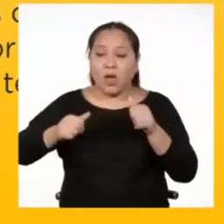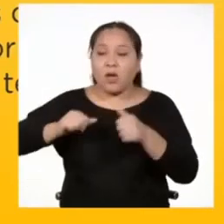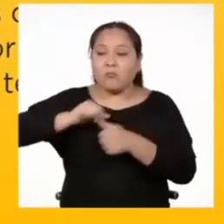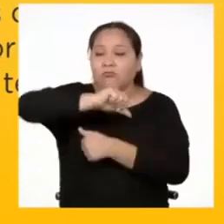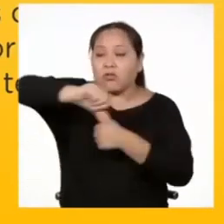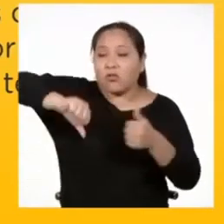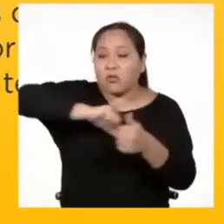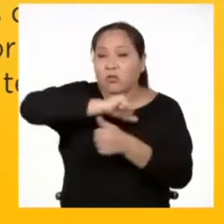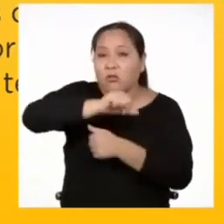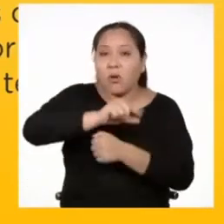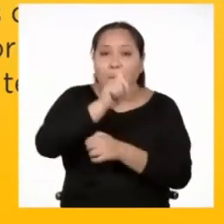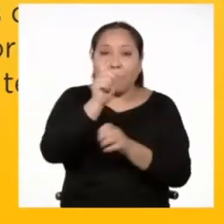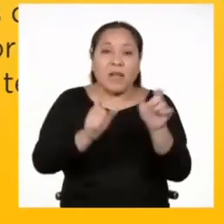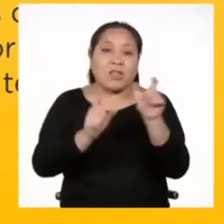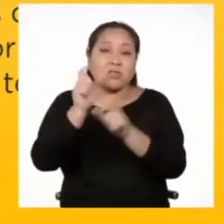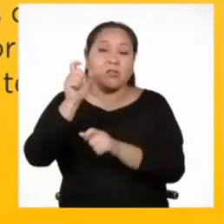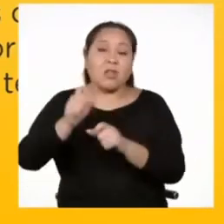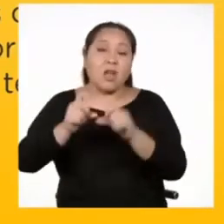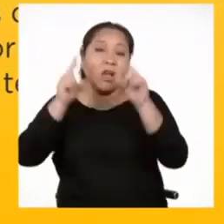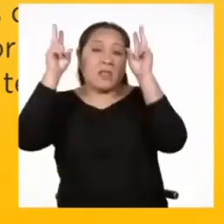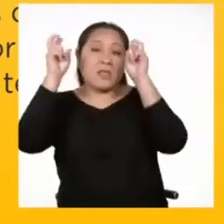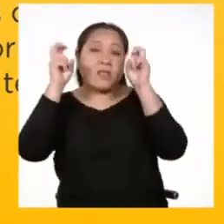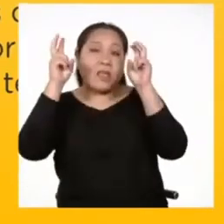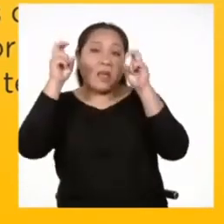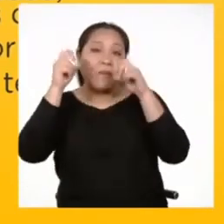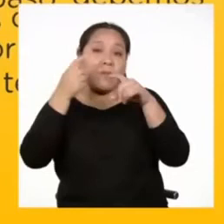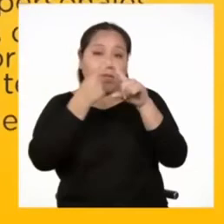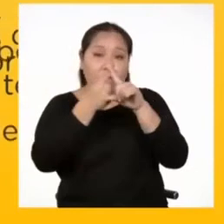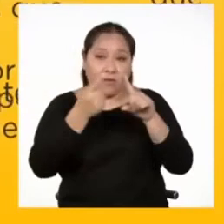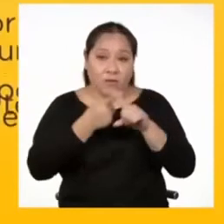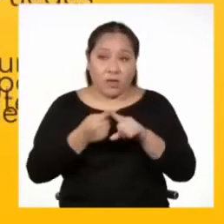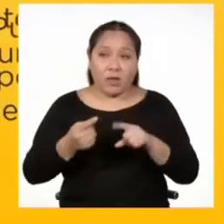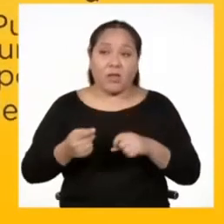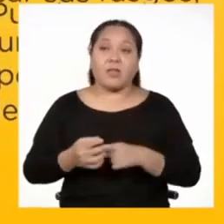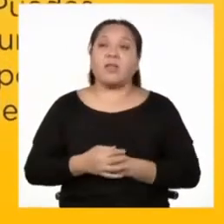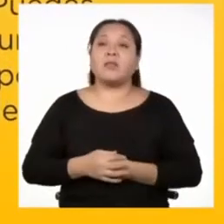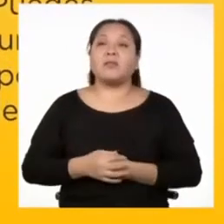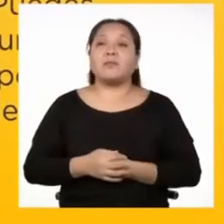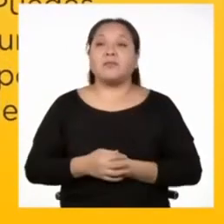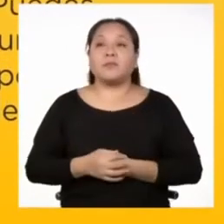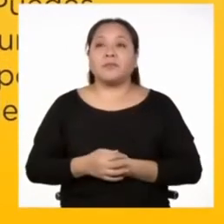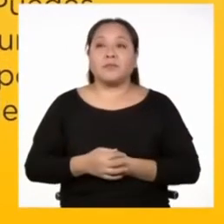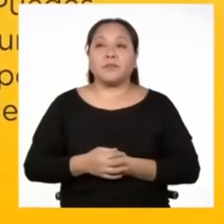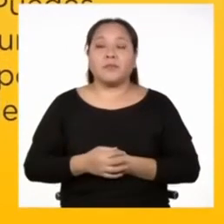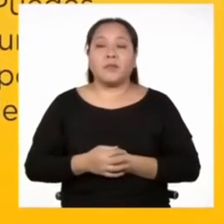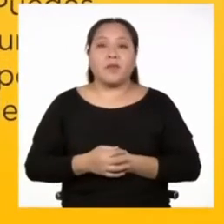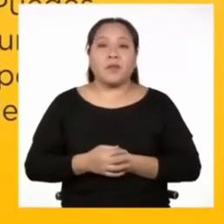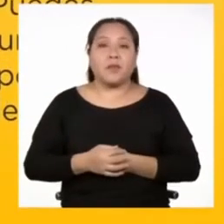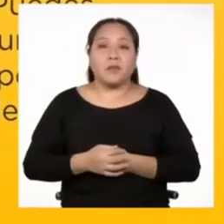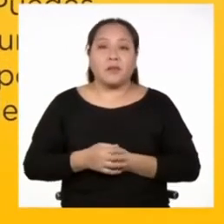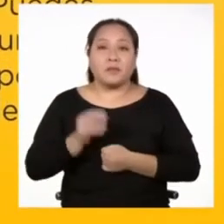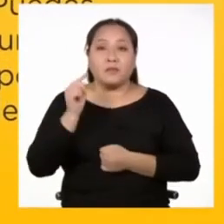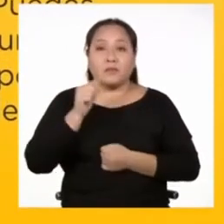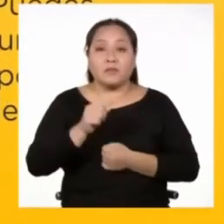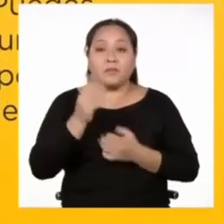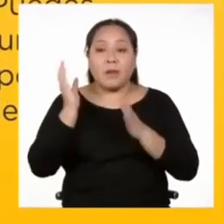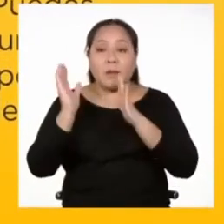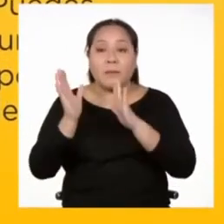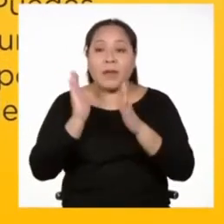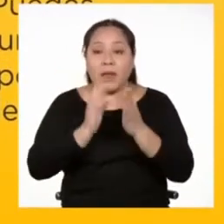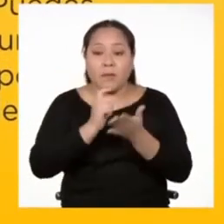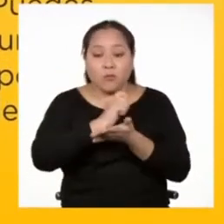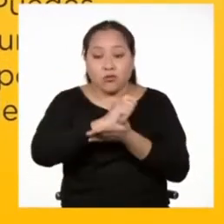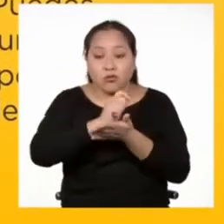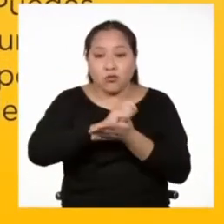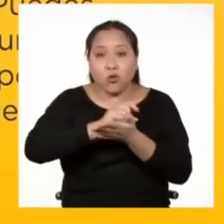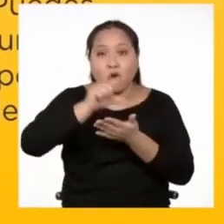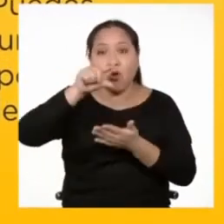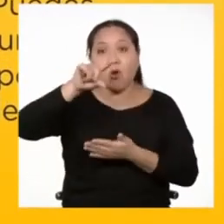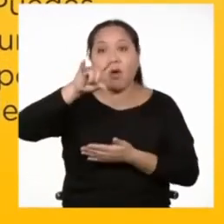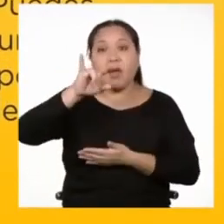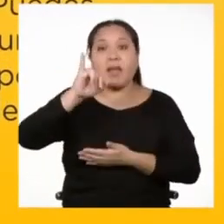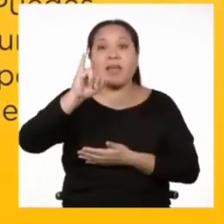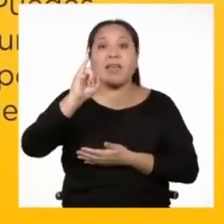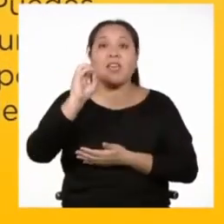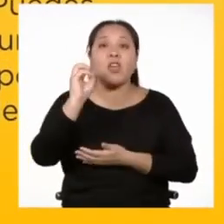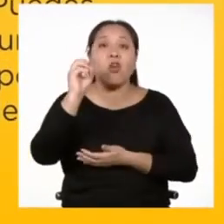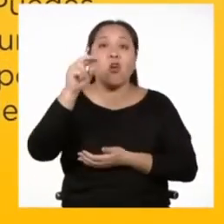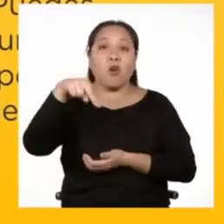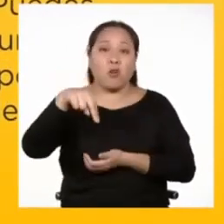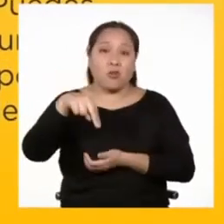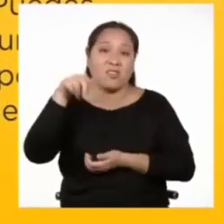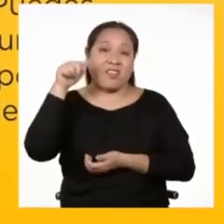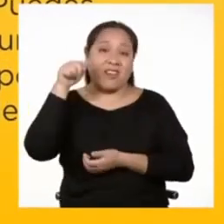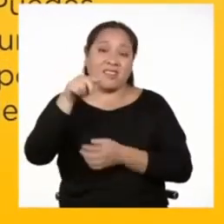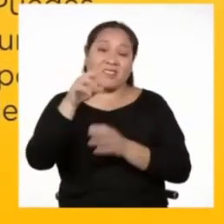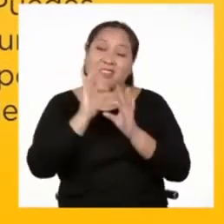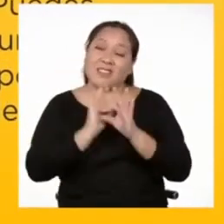personajes, el tema a abordar, entre otros. Hacemos un guión. Esto es muy importante porque